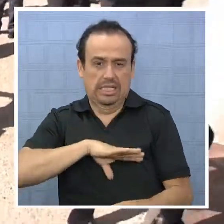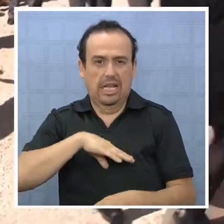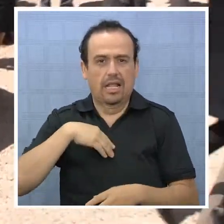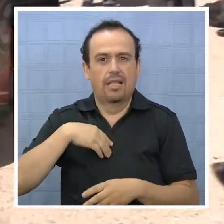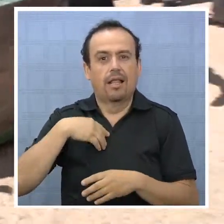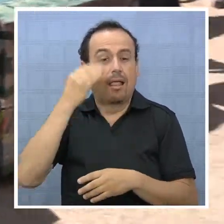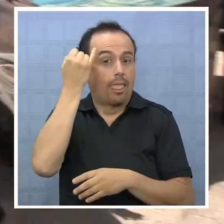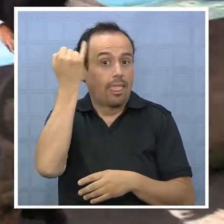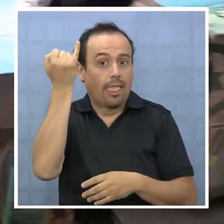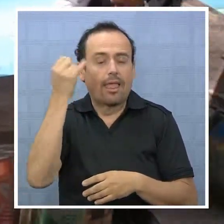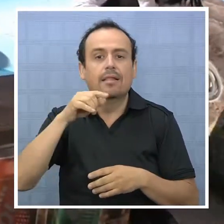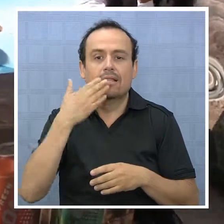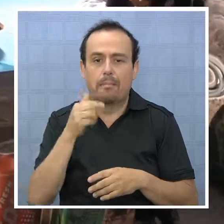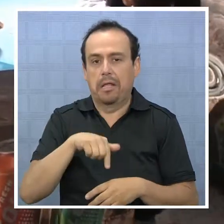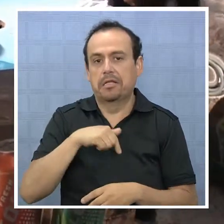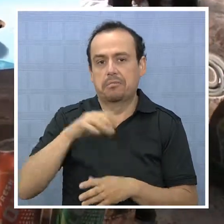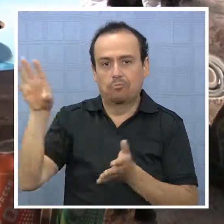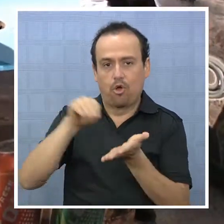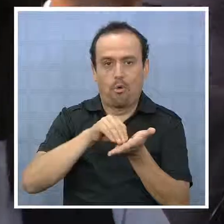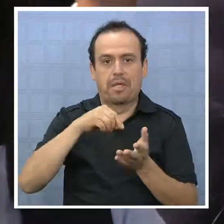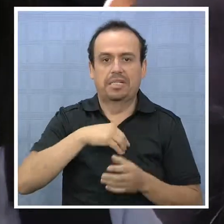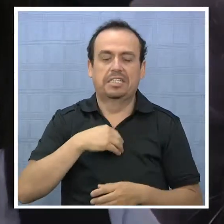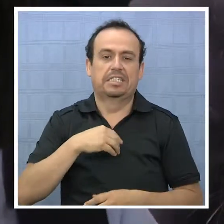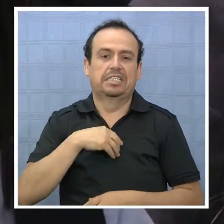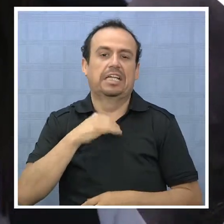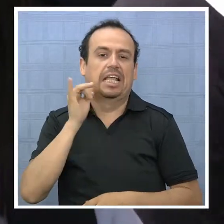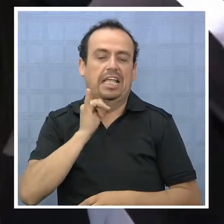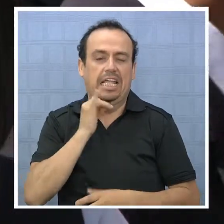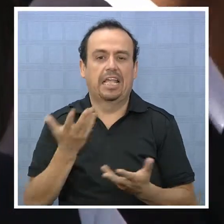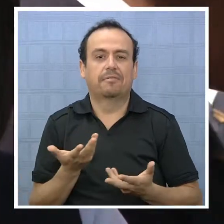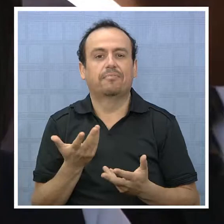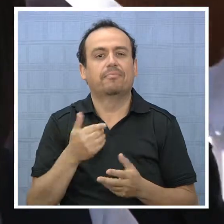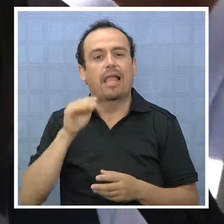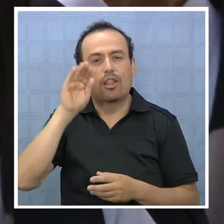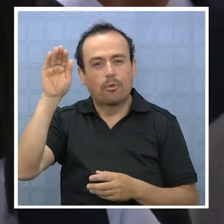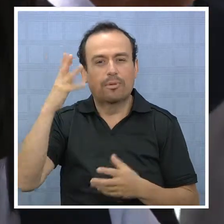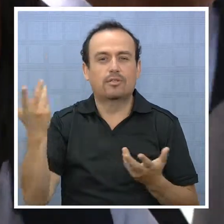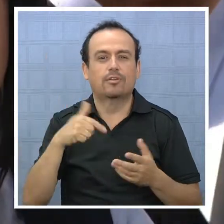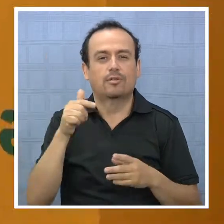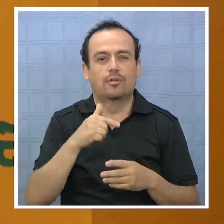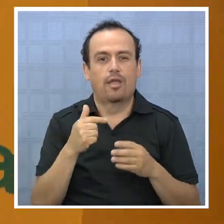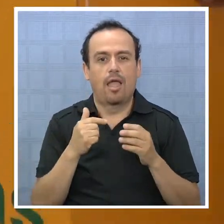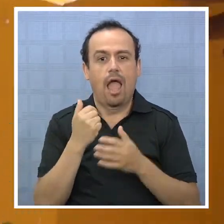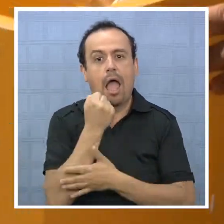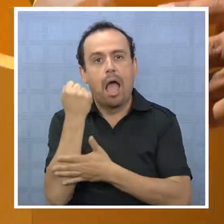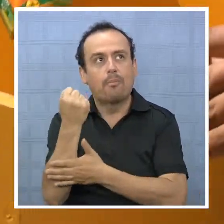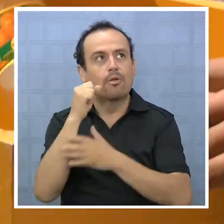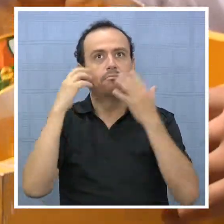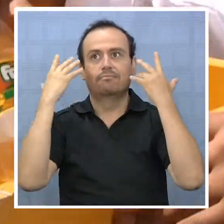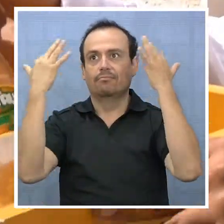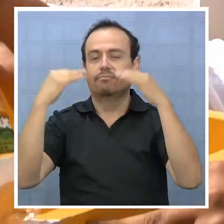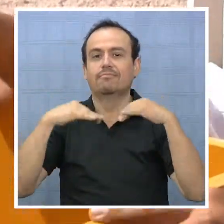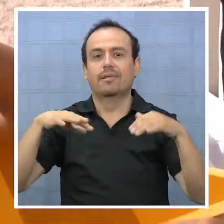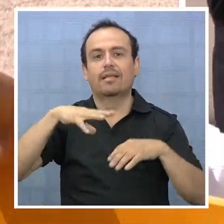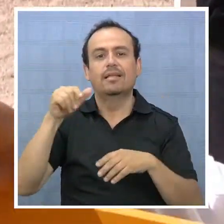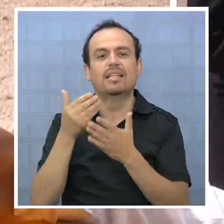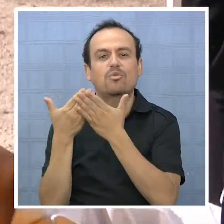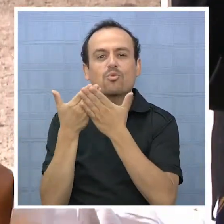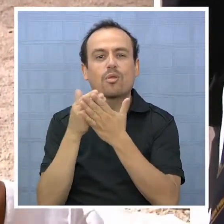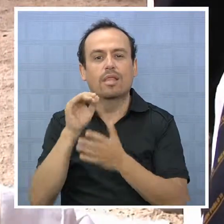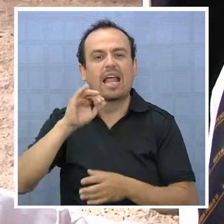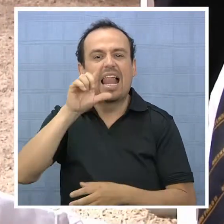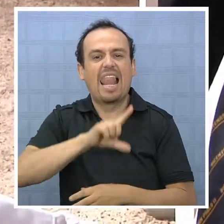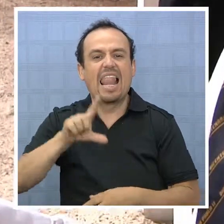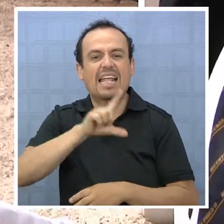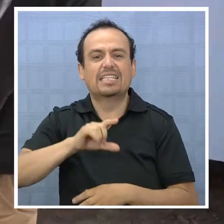colegios, y por lo tanto es una iniciativa que nosotros queremos también desarrollar. Felices de cooperar con el medio ambiente, se mostraron los alumnos del